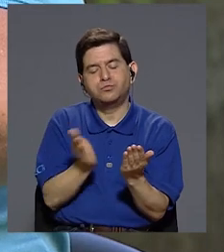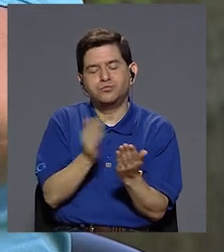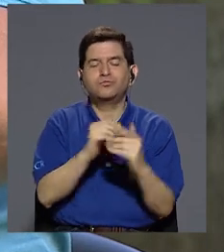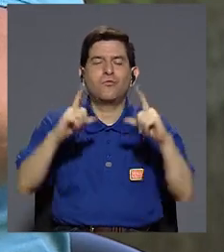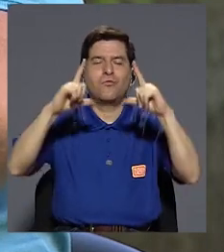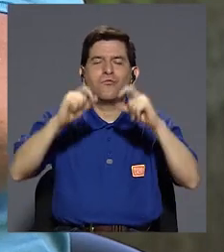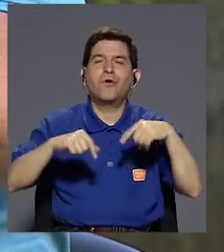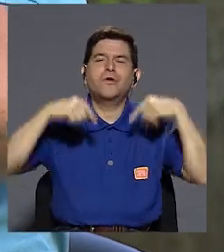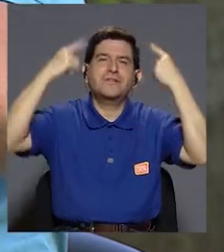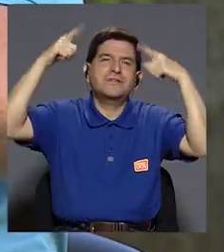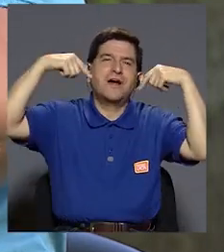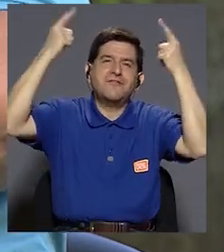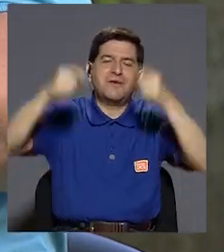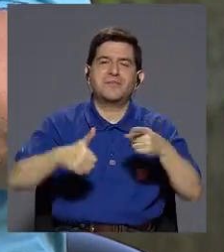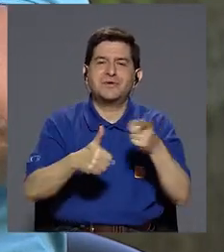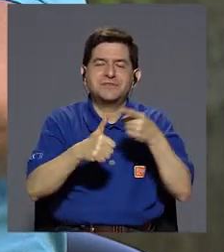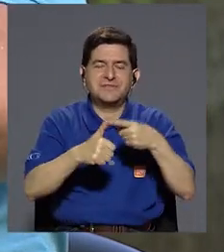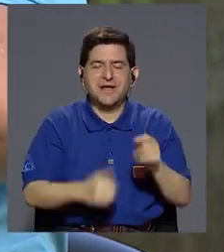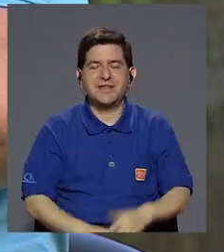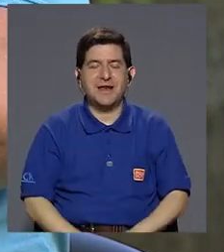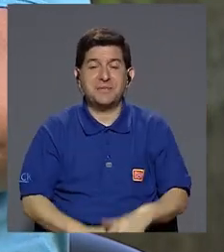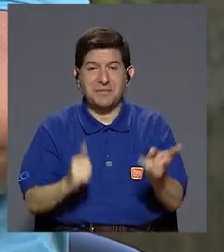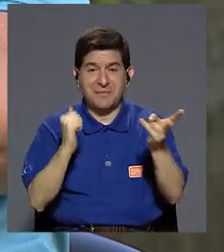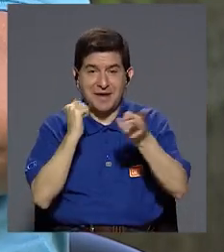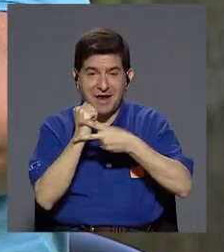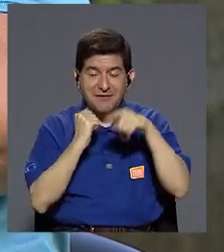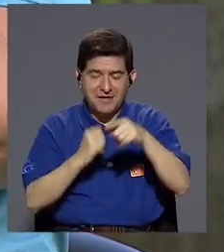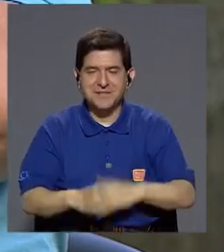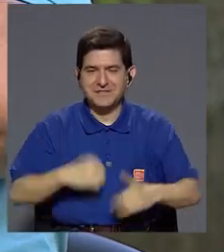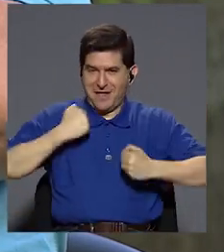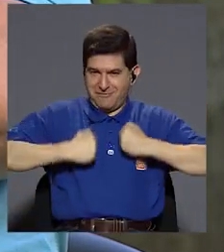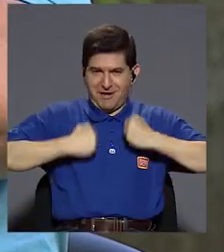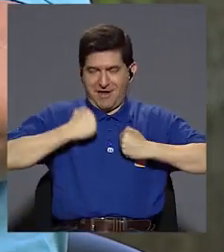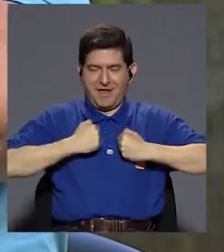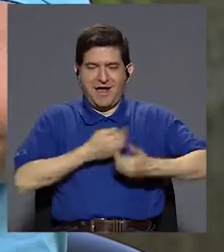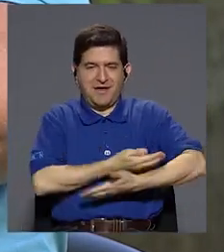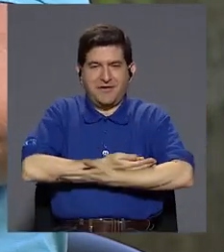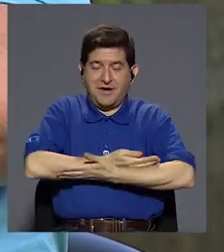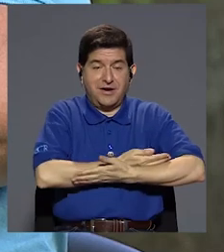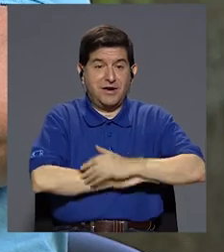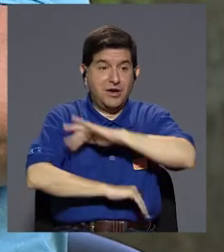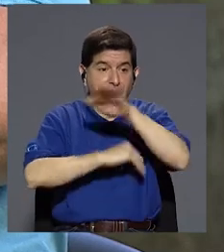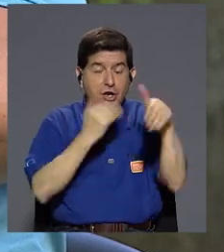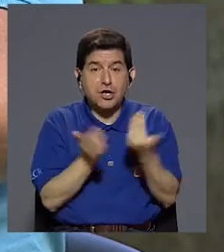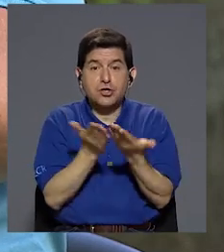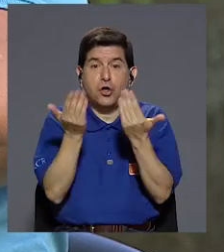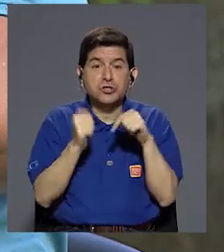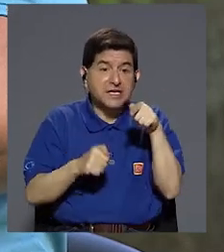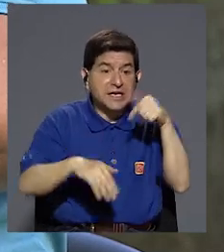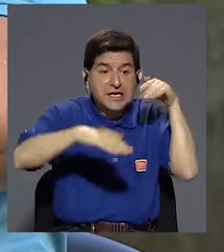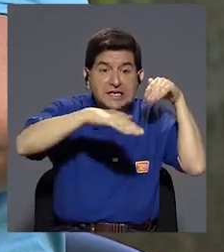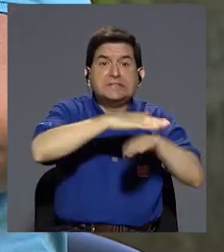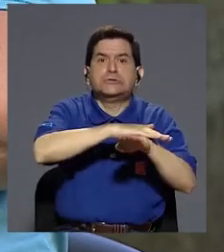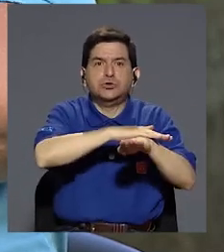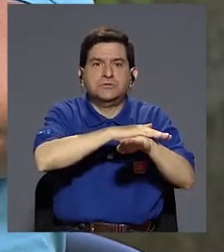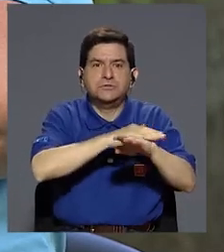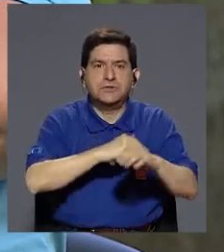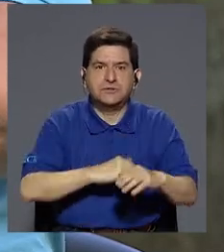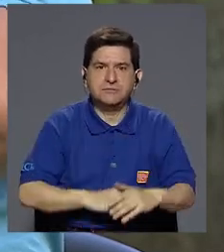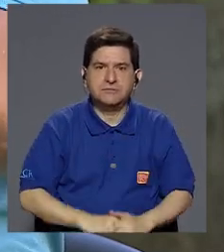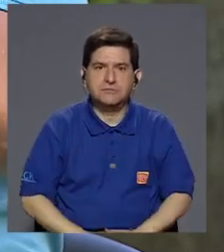foto famosa del primer baño, entonces esa foto que todos queremos que se quede ahí en el álbum,